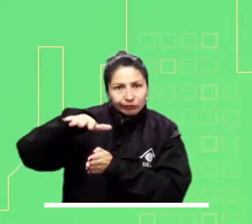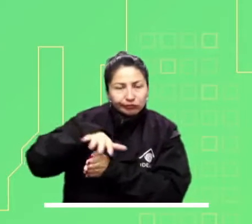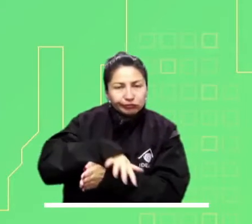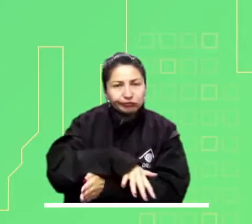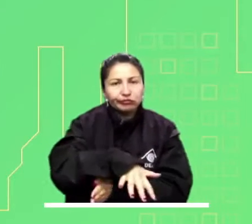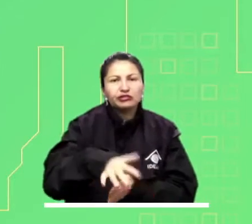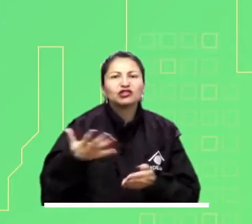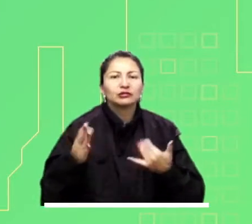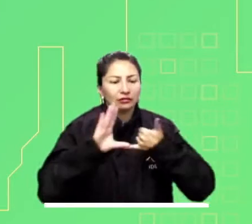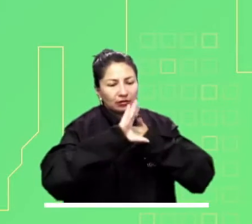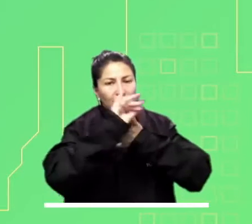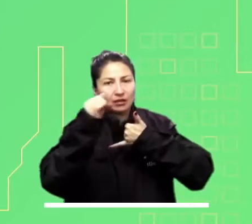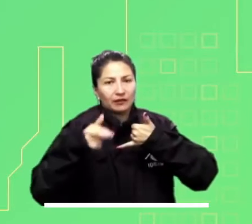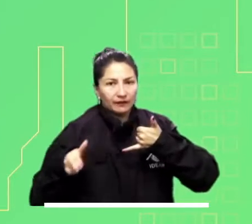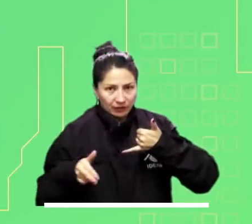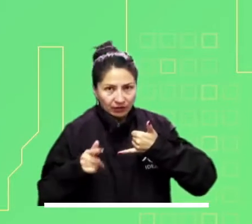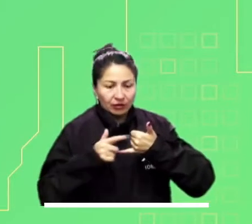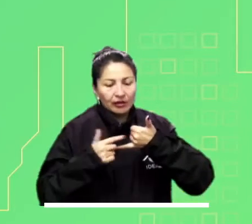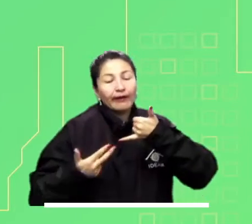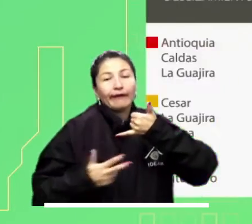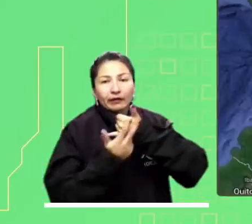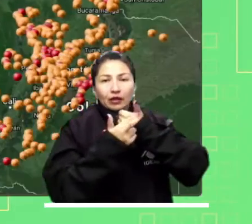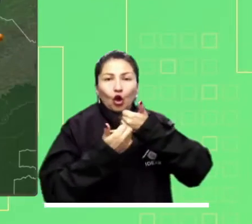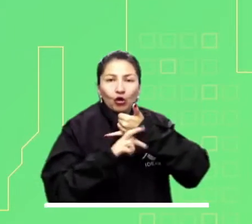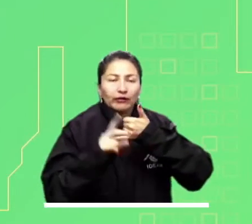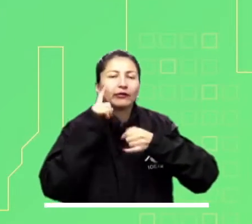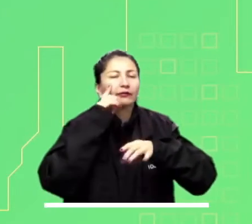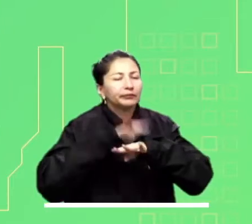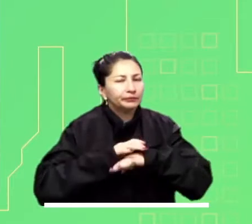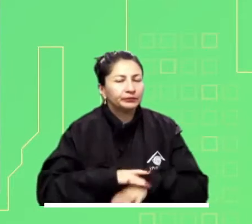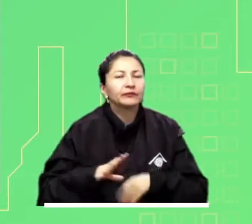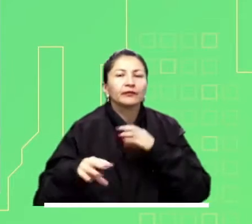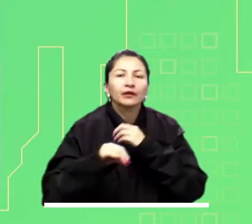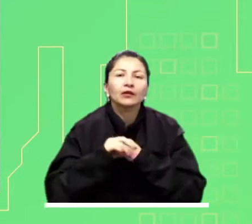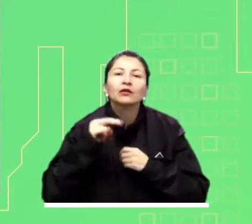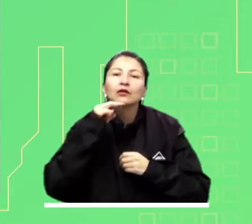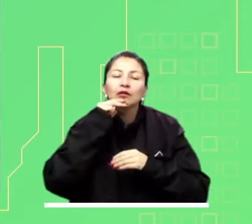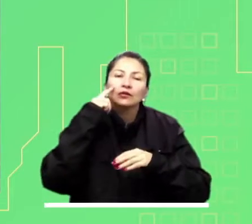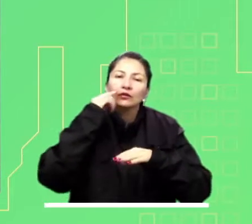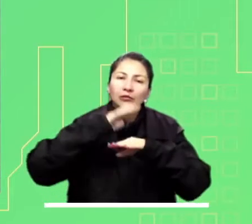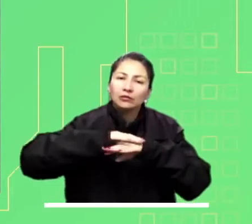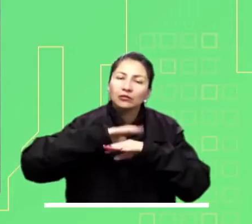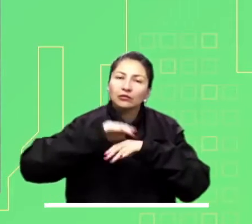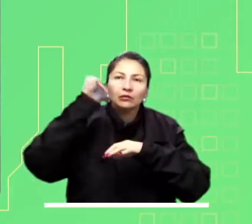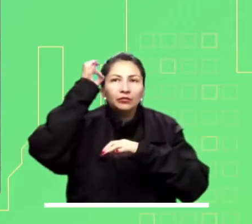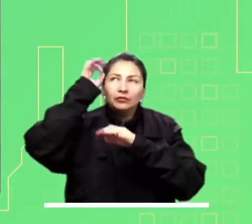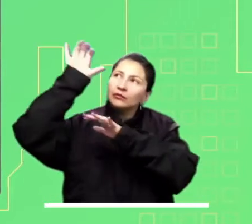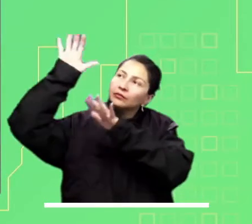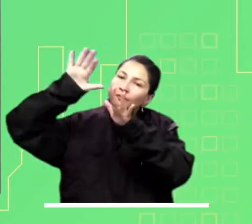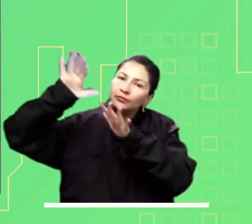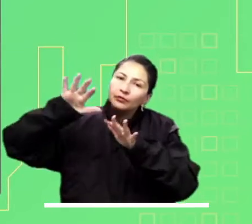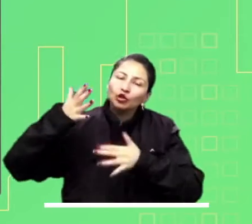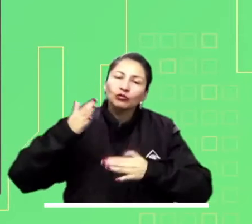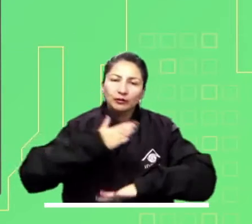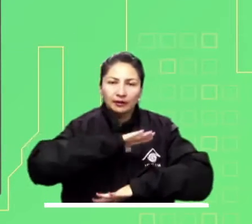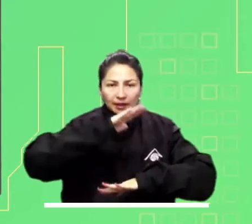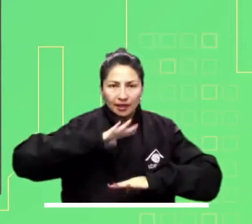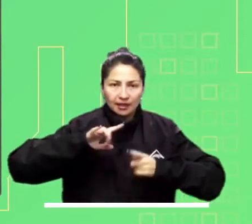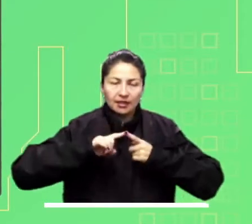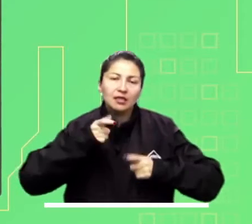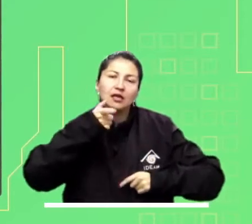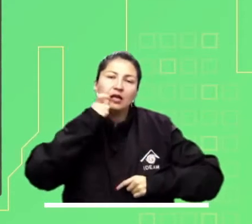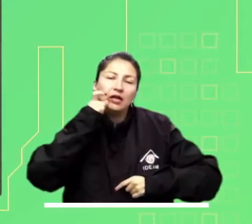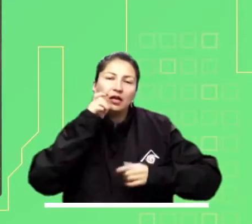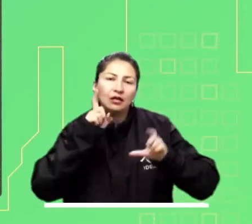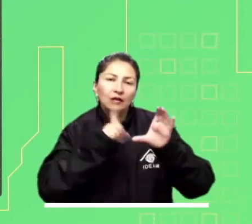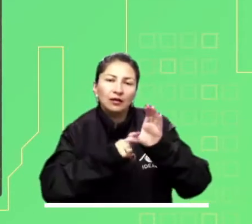incremento y crecientes súbitas en ríos de la región Caribe, Andina y Orinoquía. Sigue la alerta roja por posibles